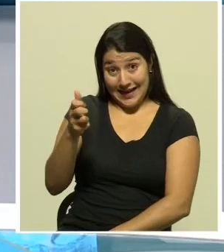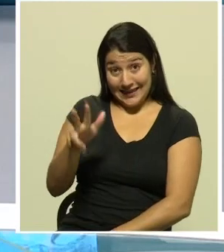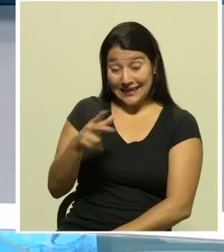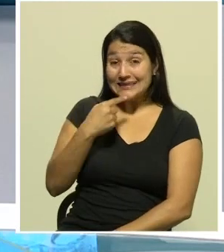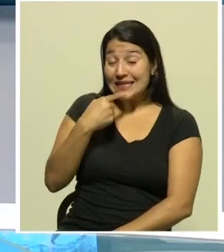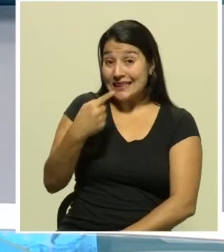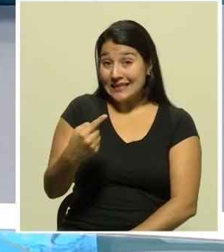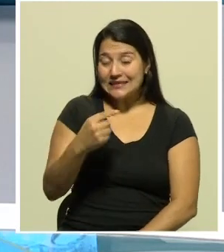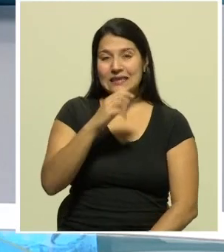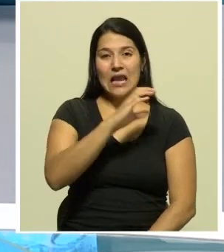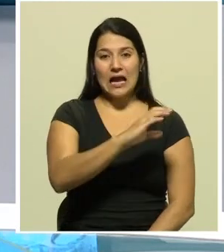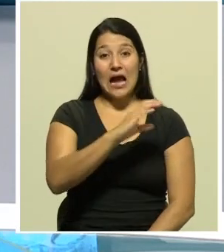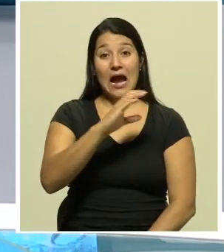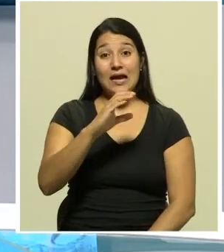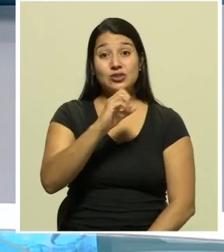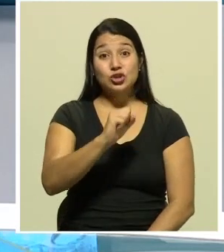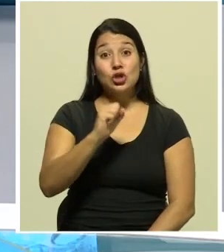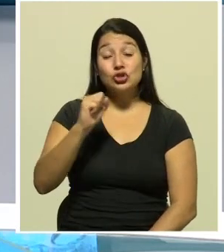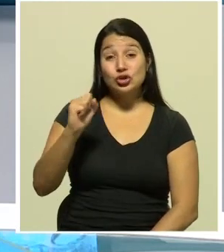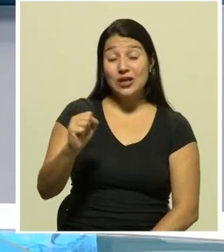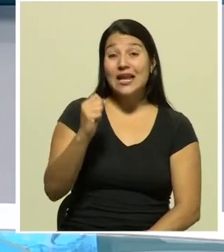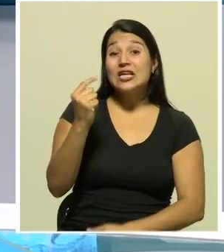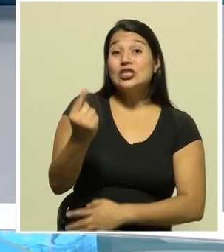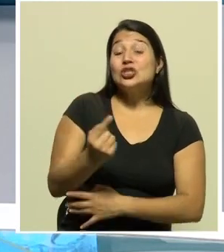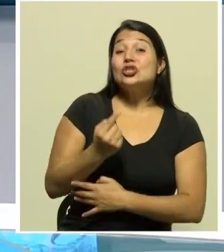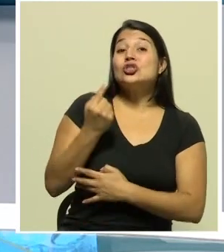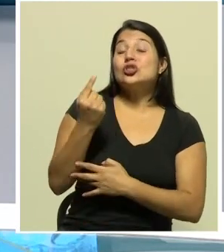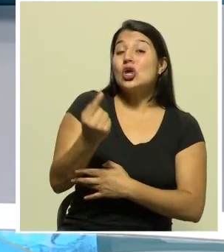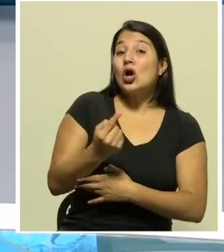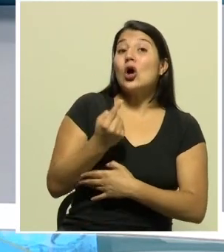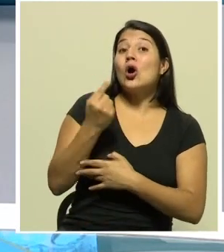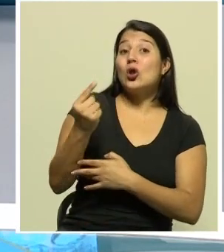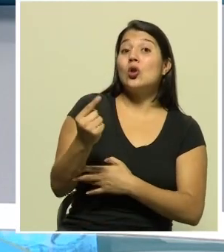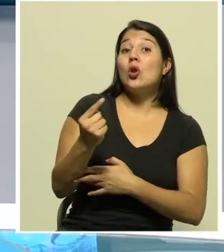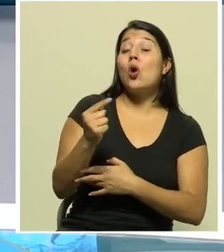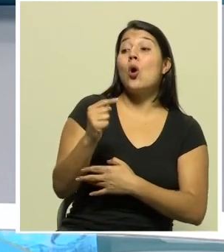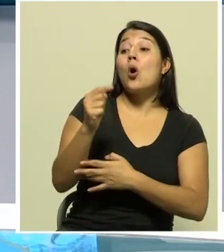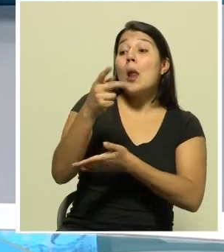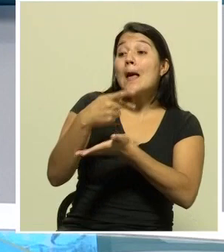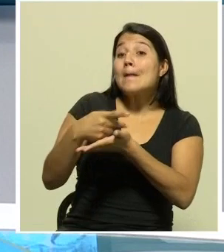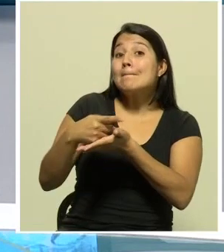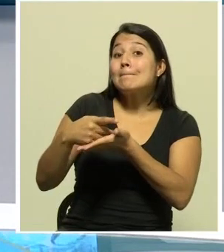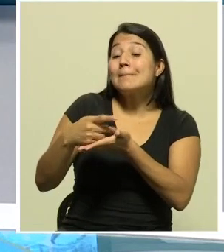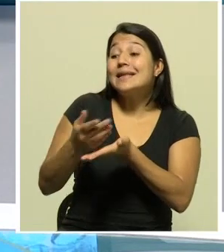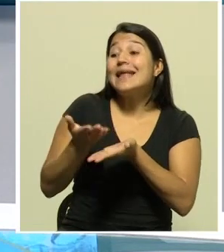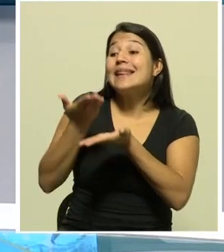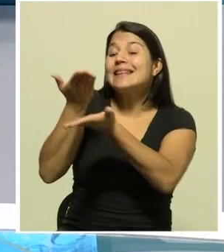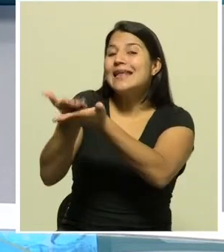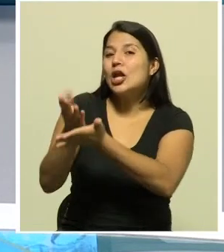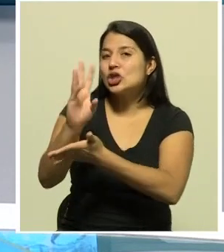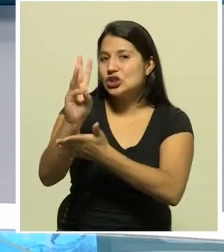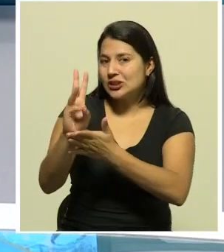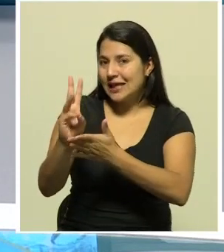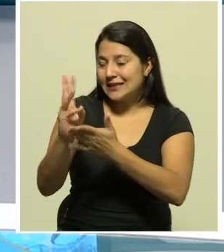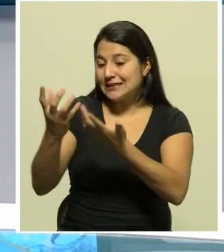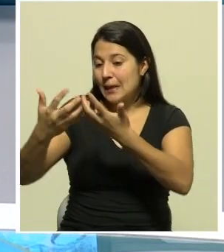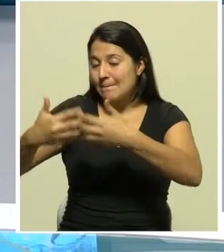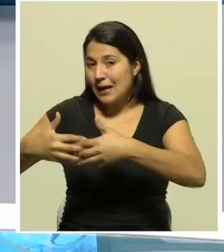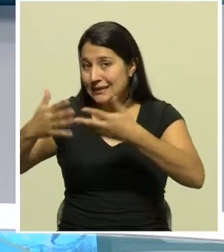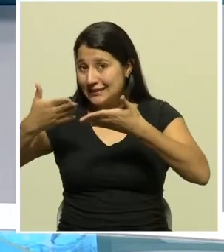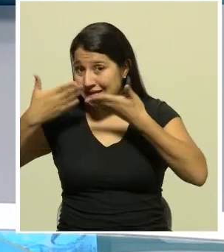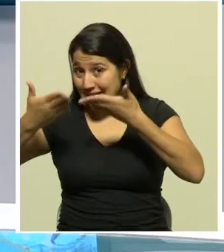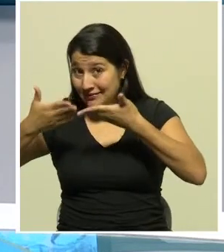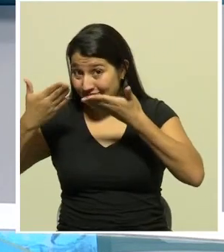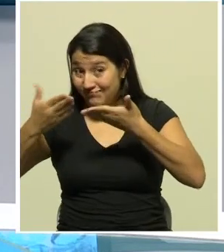solo ha recibido 6 de los 311 ventiladores pulmonares que compró de